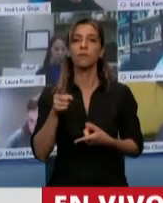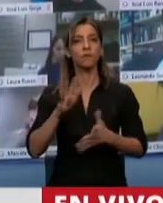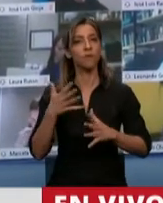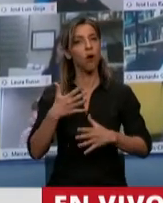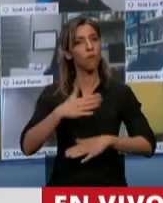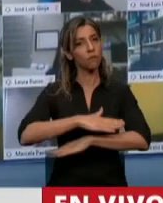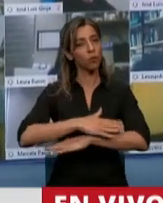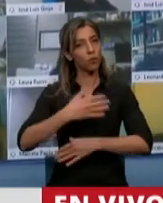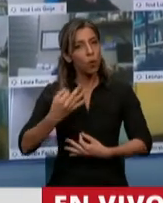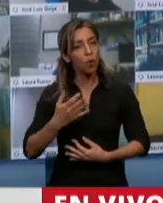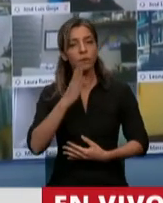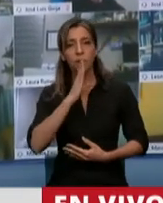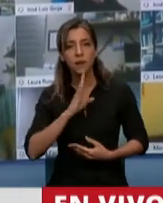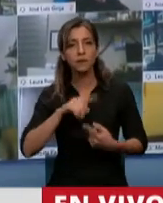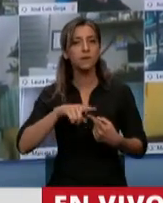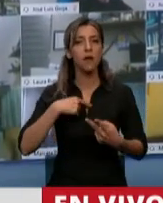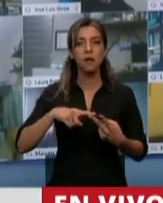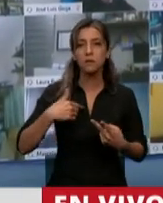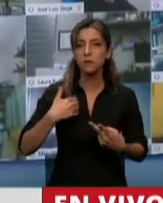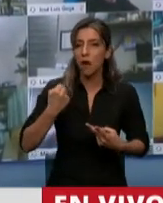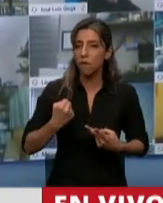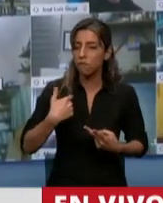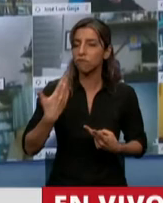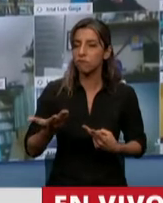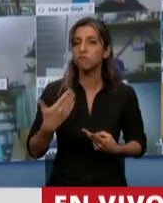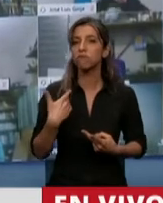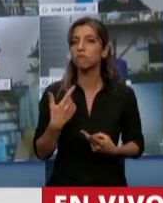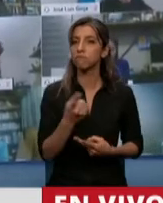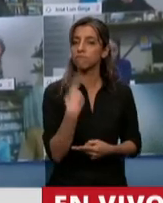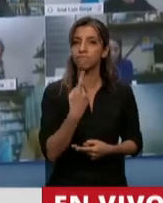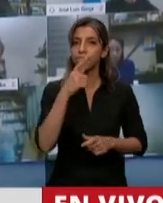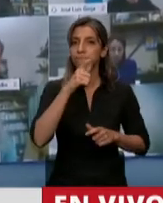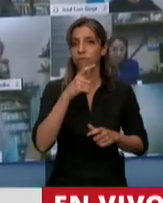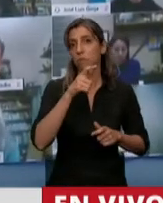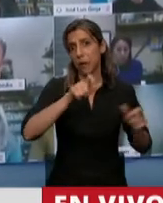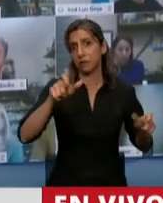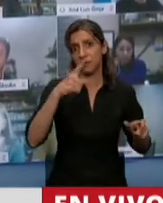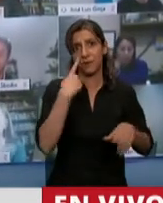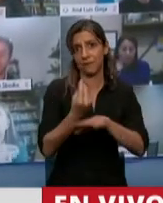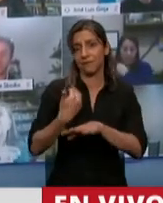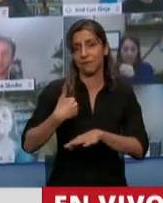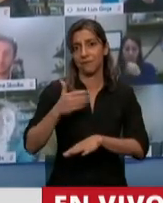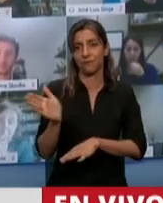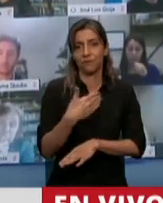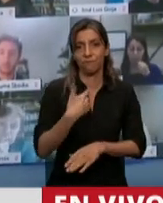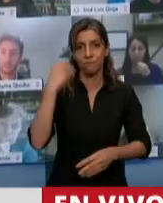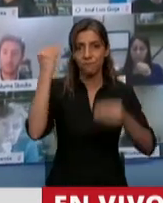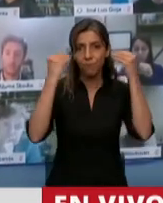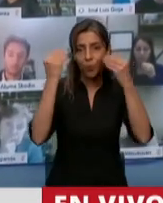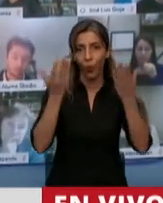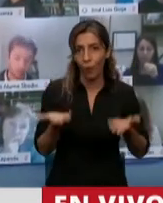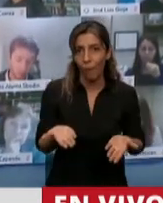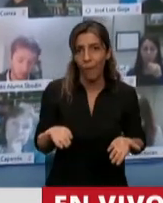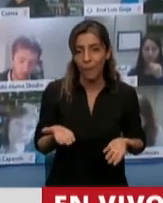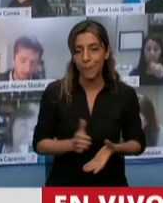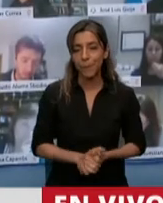mucha preocupación por parte de los argentinos en general. En lo particular